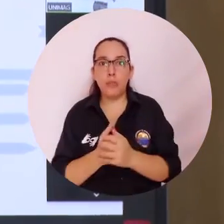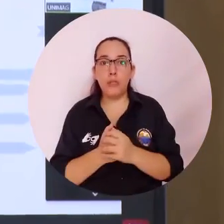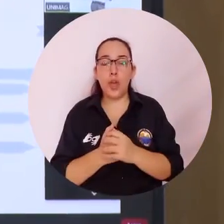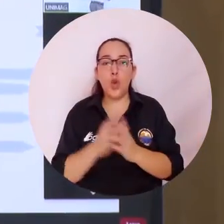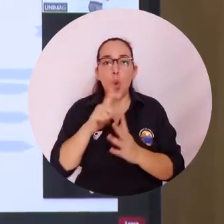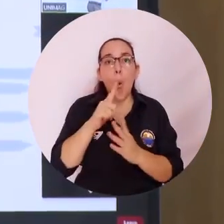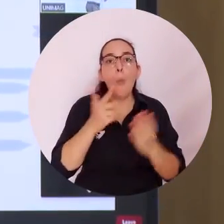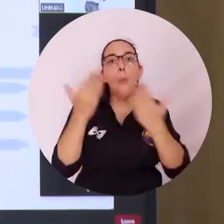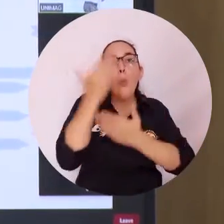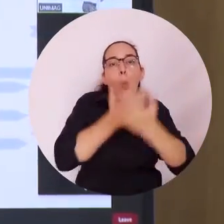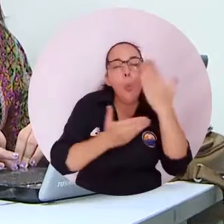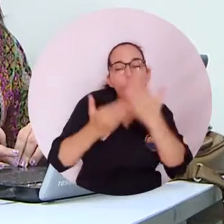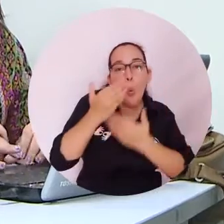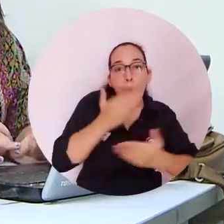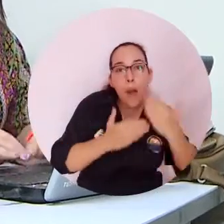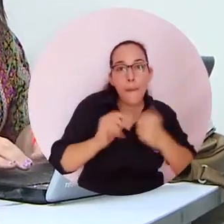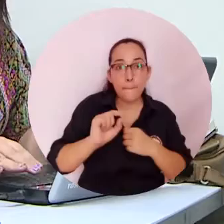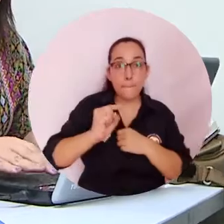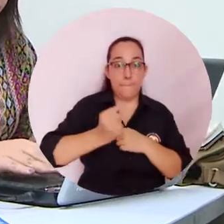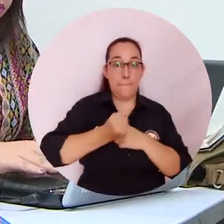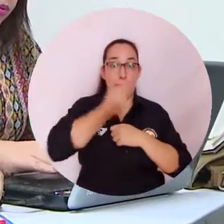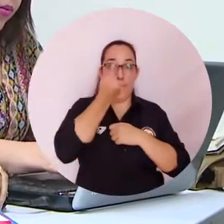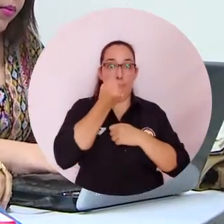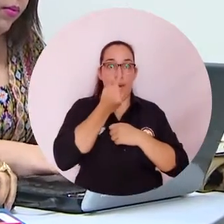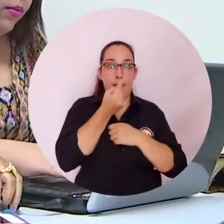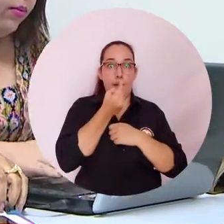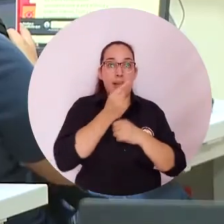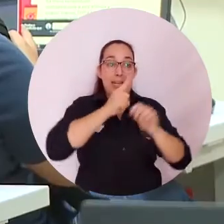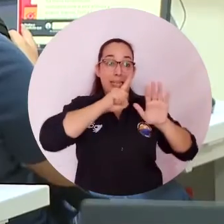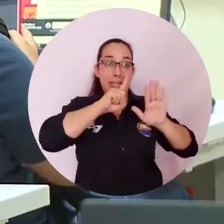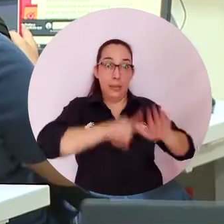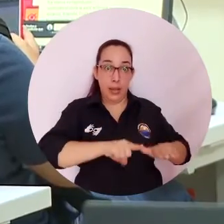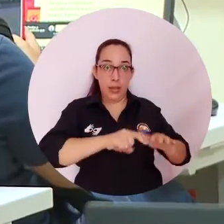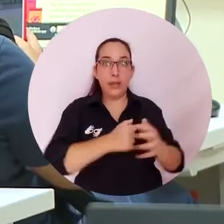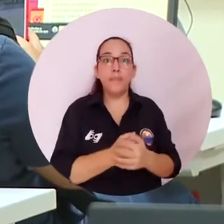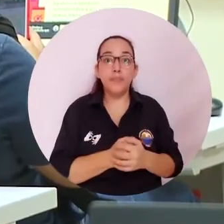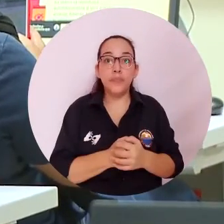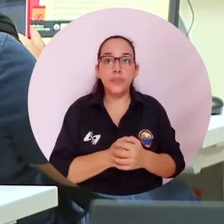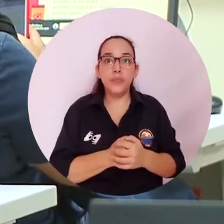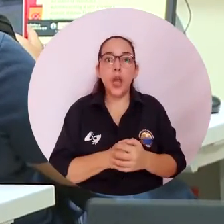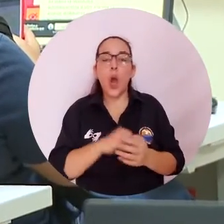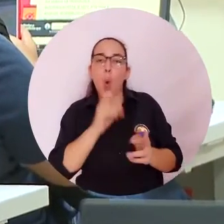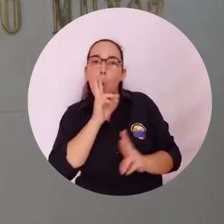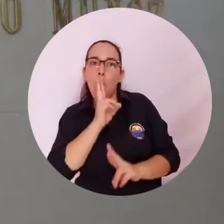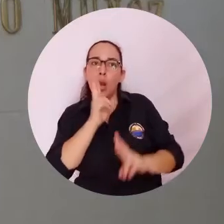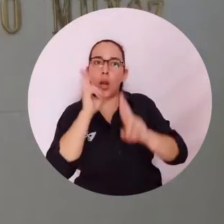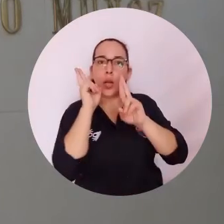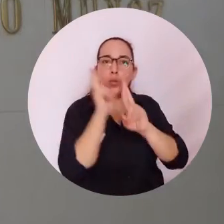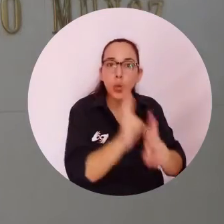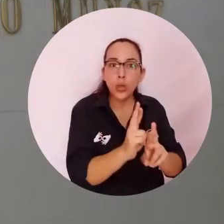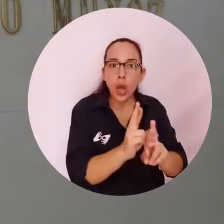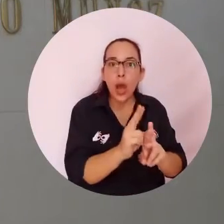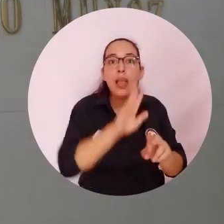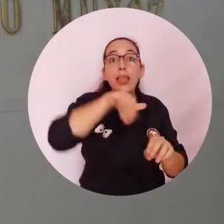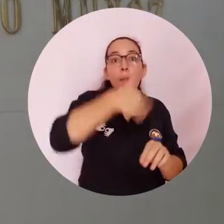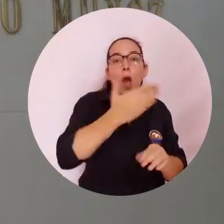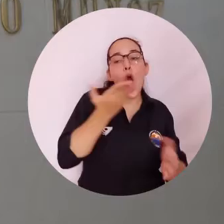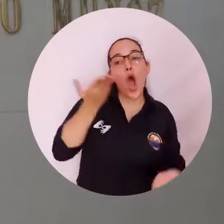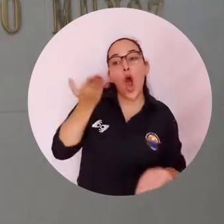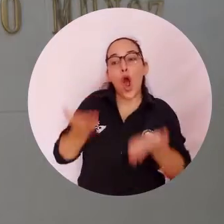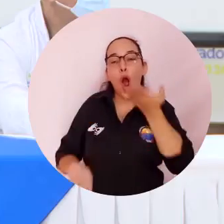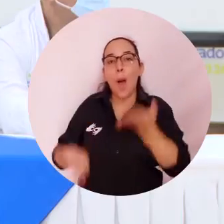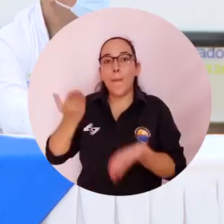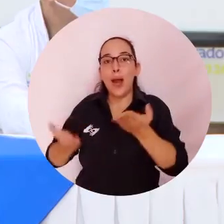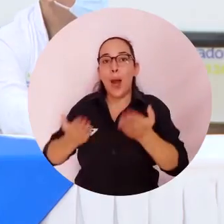como son las pruebas diagnósticas al inicio de cada semestre y que arrojan un resultado para hacer la